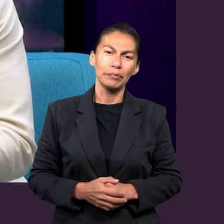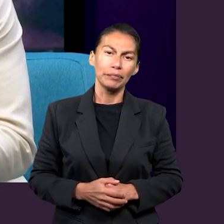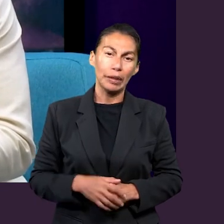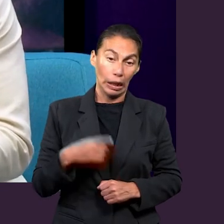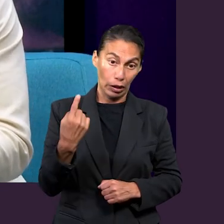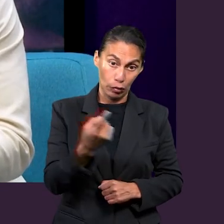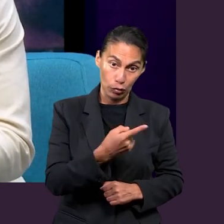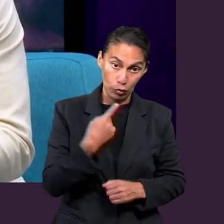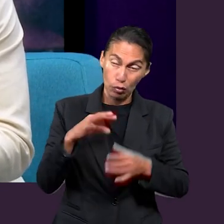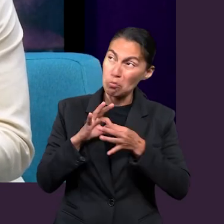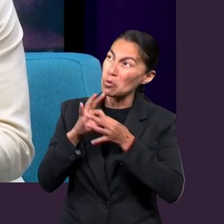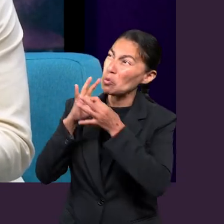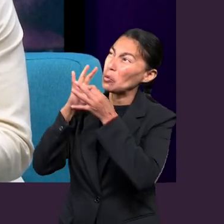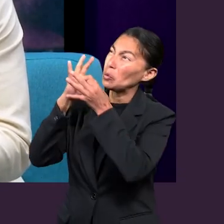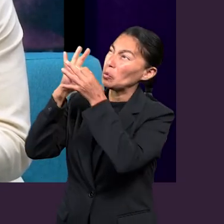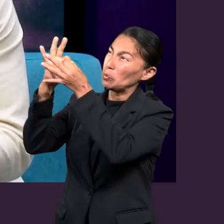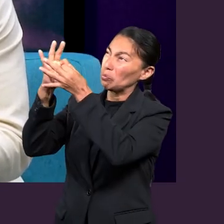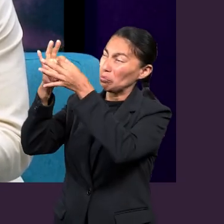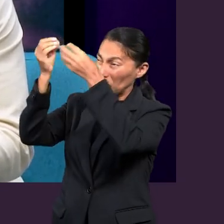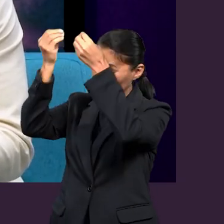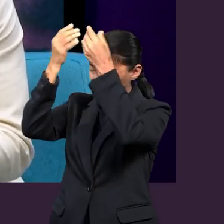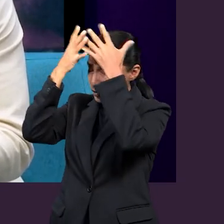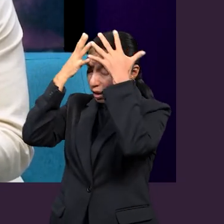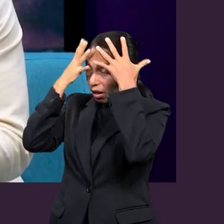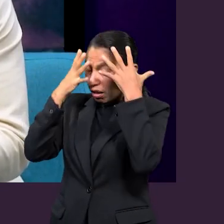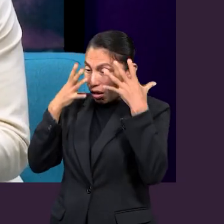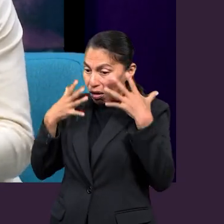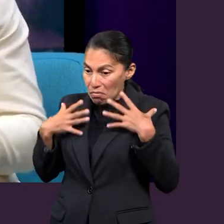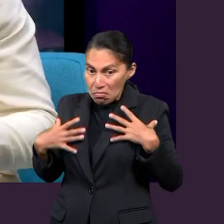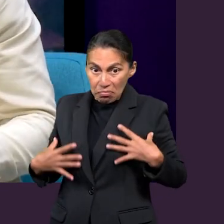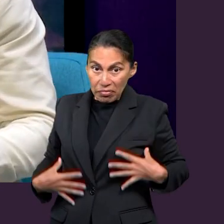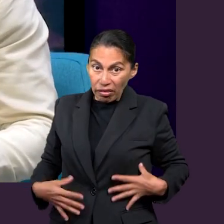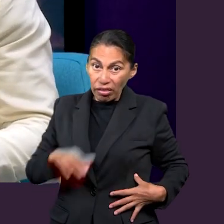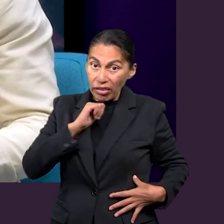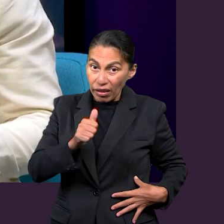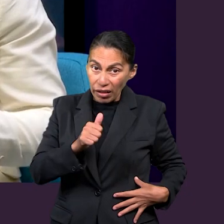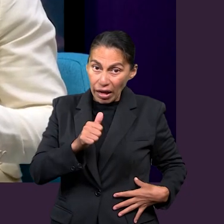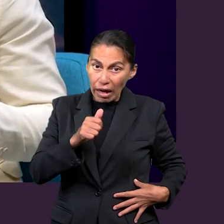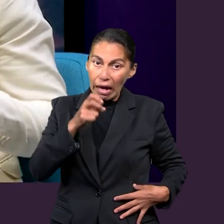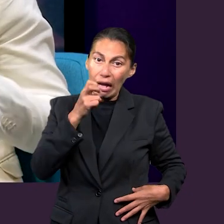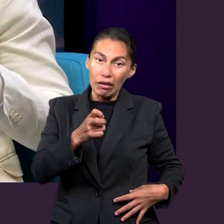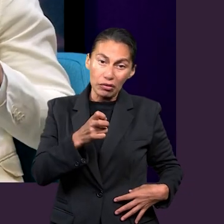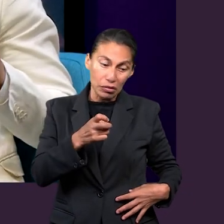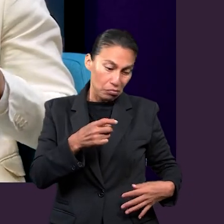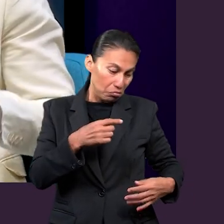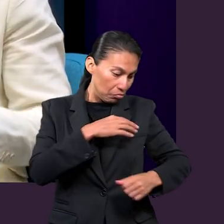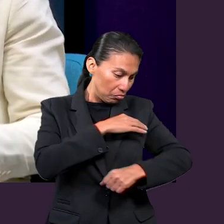Y cuando nuestra armadura no está completa, una de esas partes queda